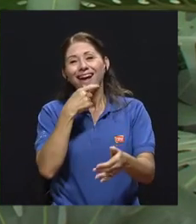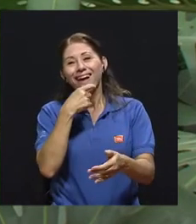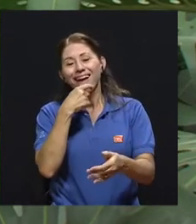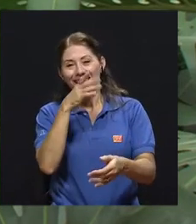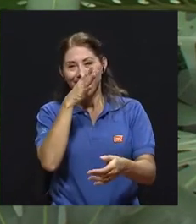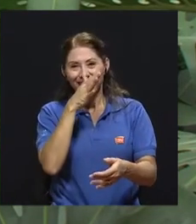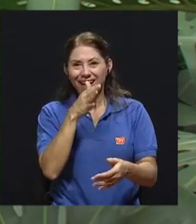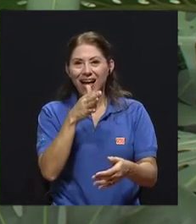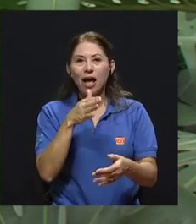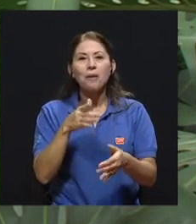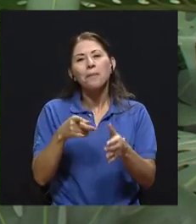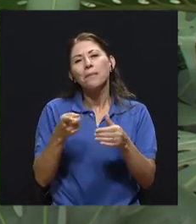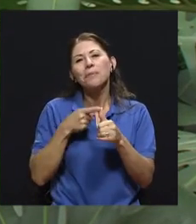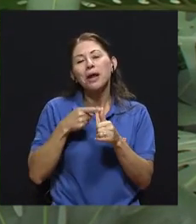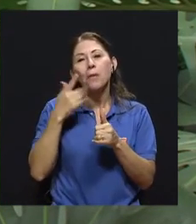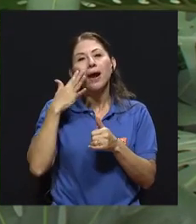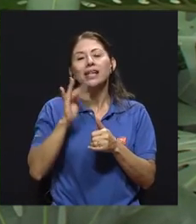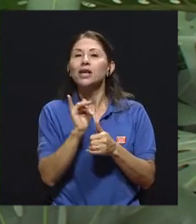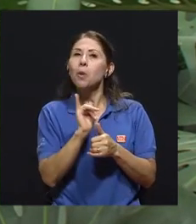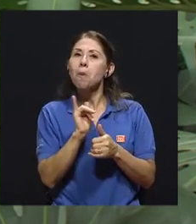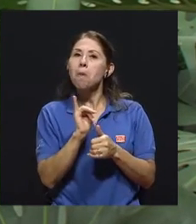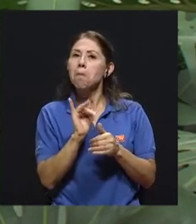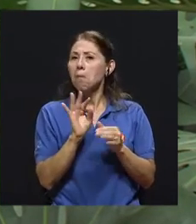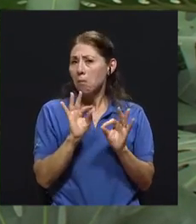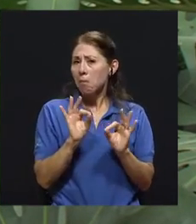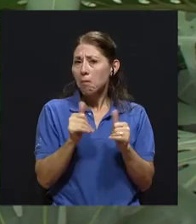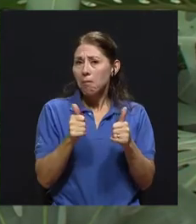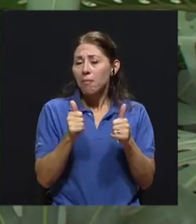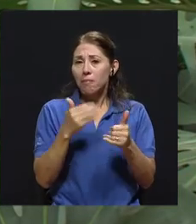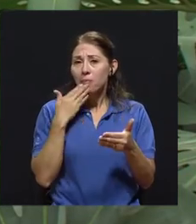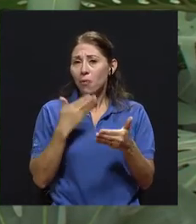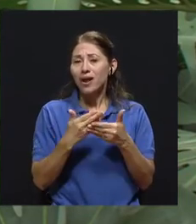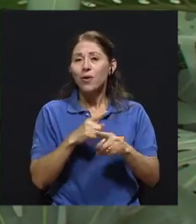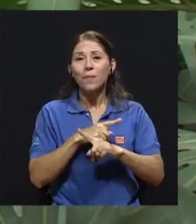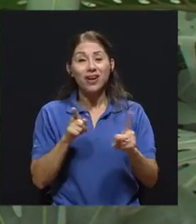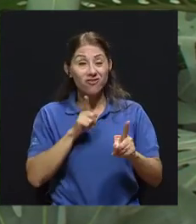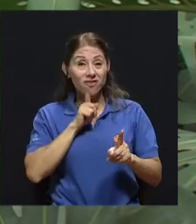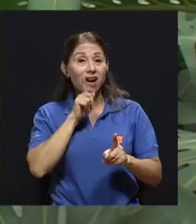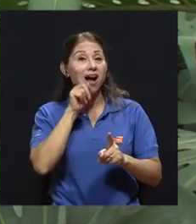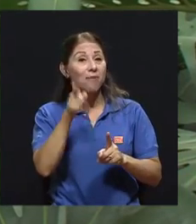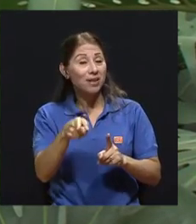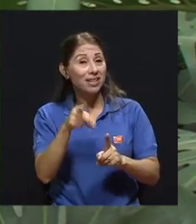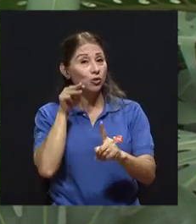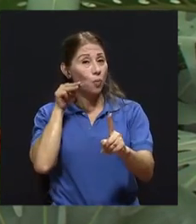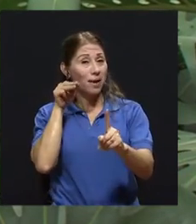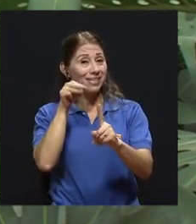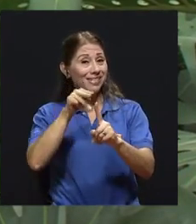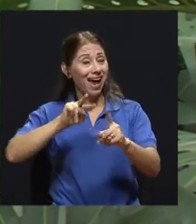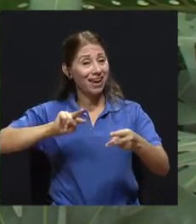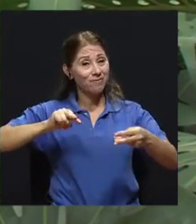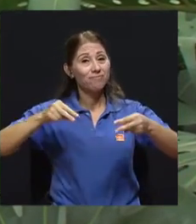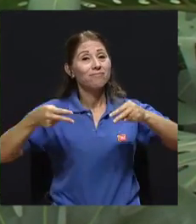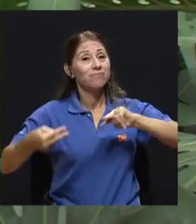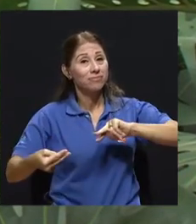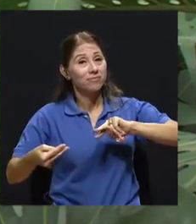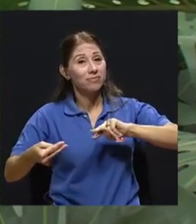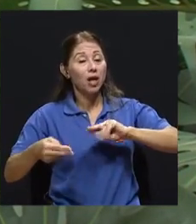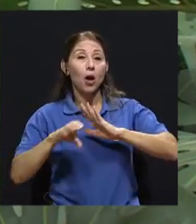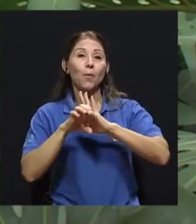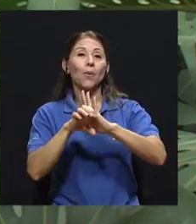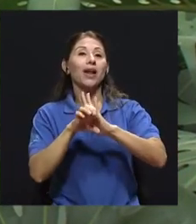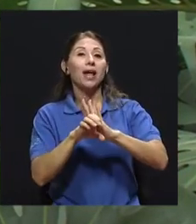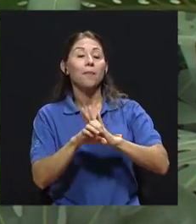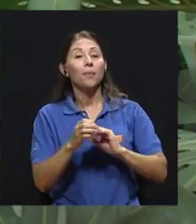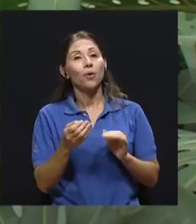ser inofensivo, pero en el fondo tiene un doble mensaje muy cruel, ¿verdad? Es vos vas a ser aceptado en la medida que